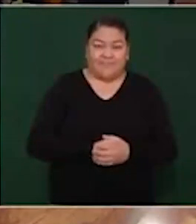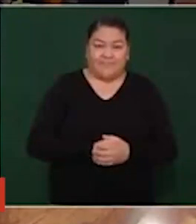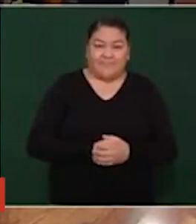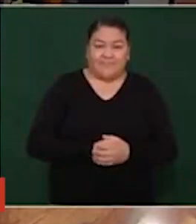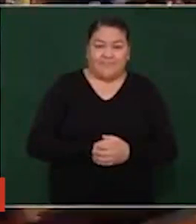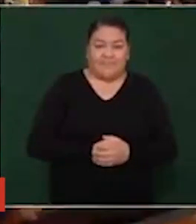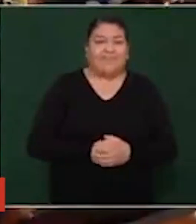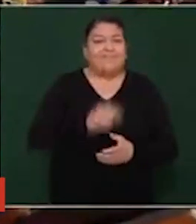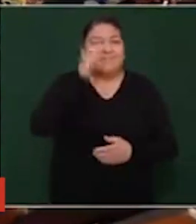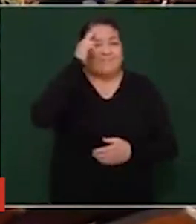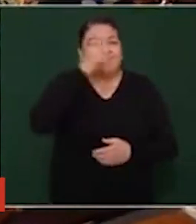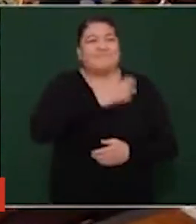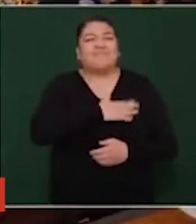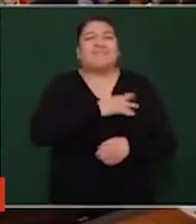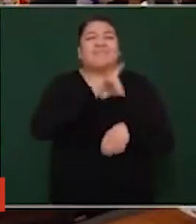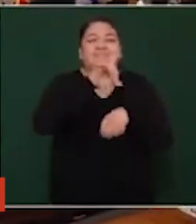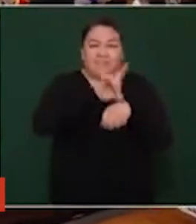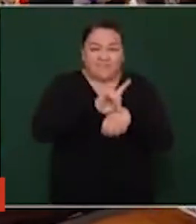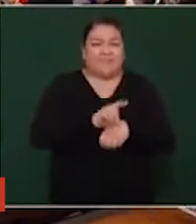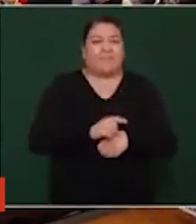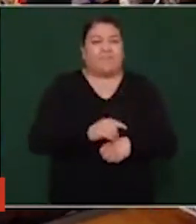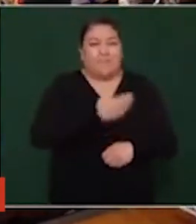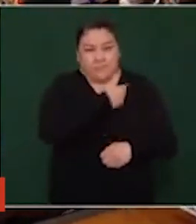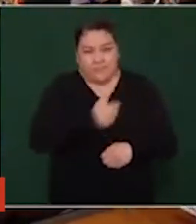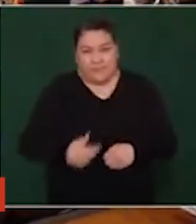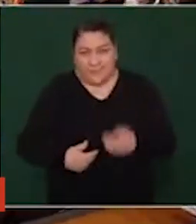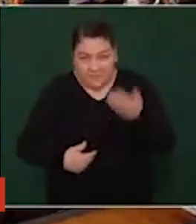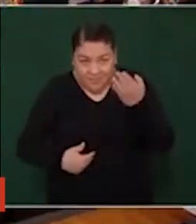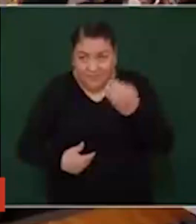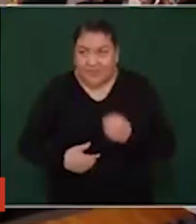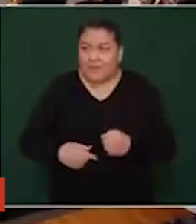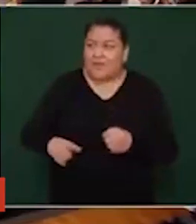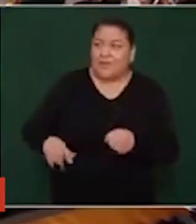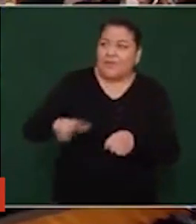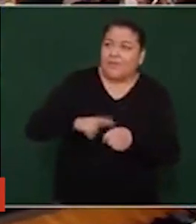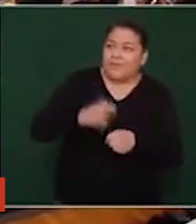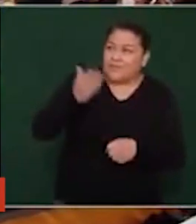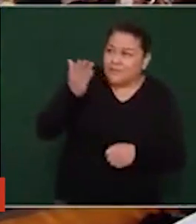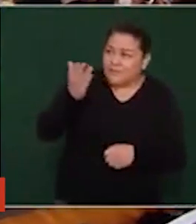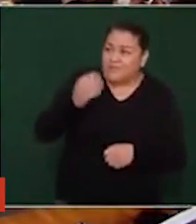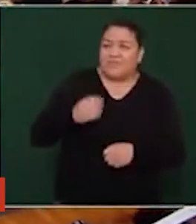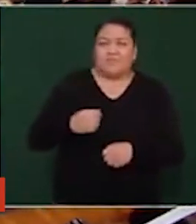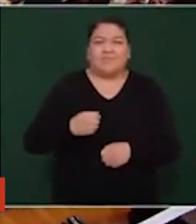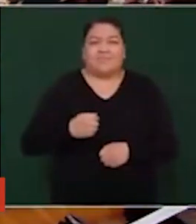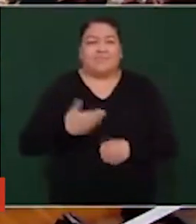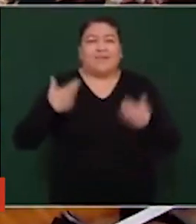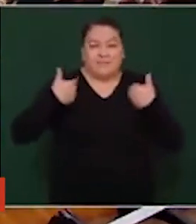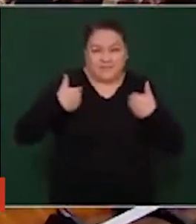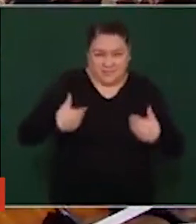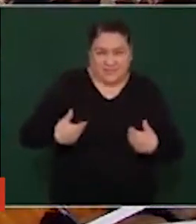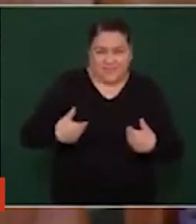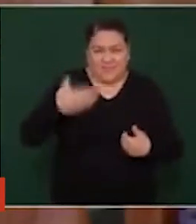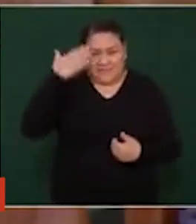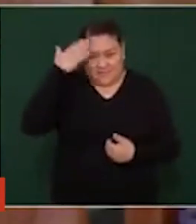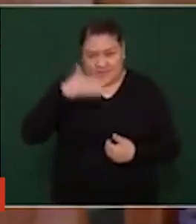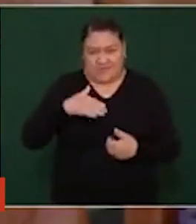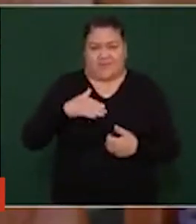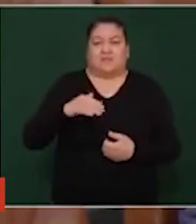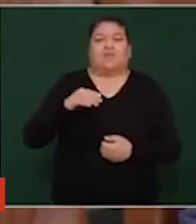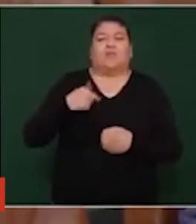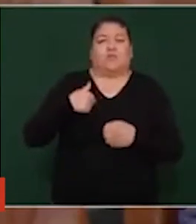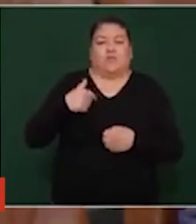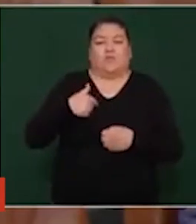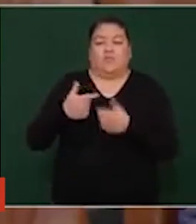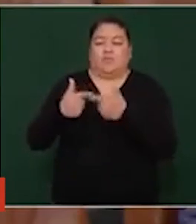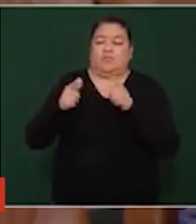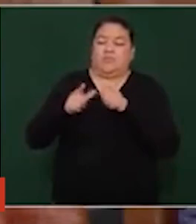Buenos días, señor presidente, gobernador, secretaria, secretarios, Yolía Cedillo, Tabasco, Campecho y Quintana Roo y Diario Basta del Grupo